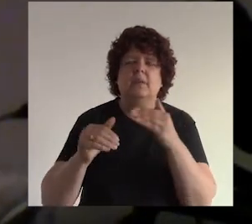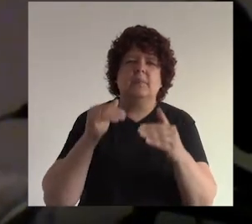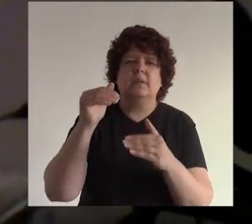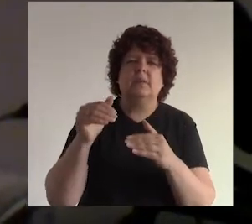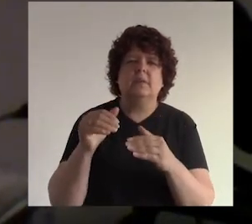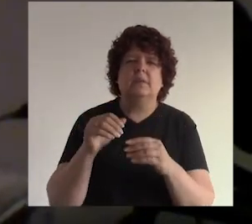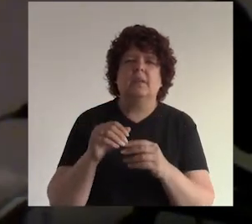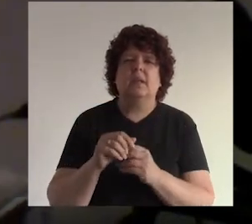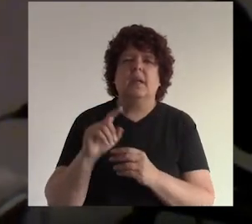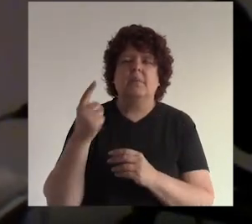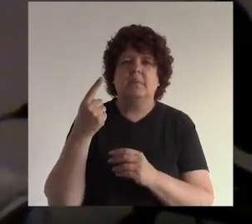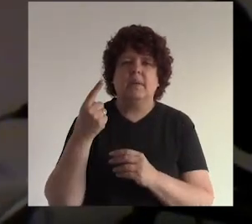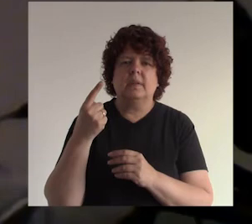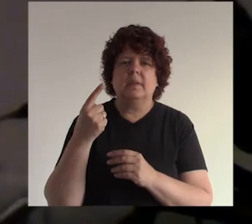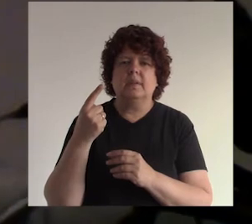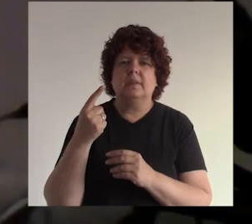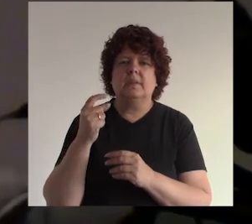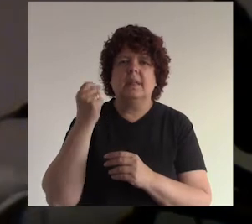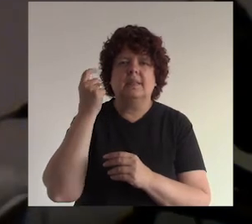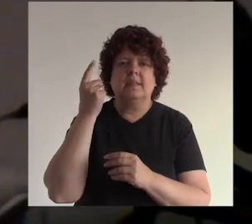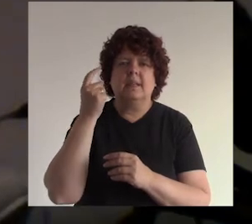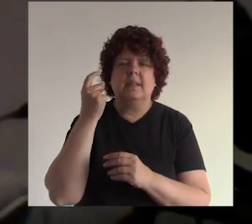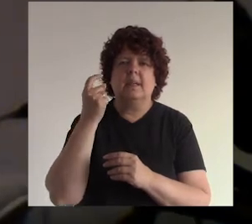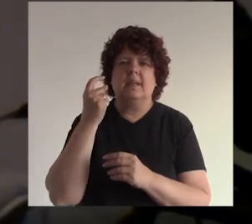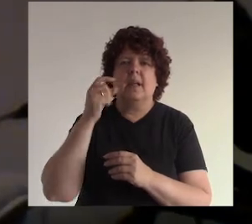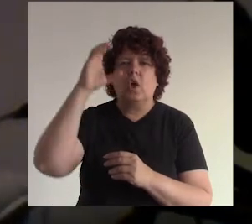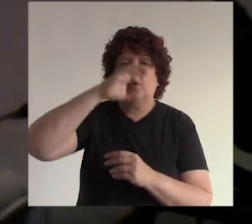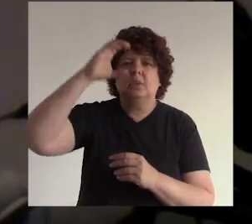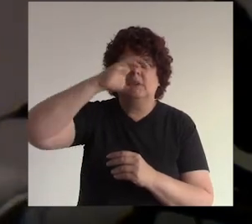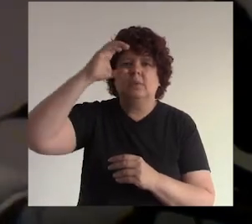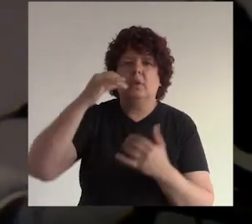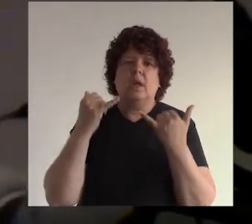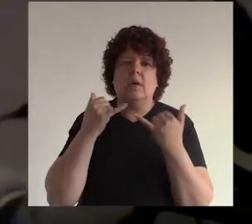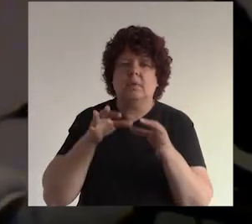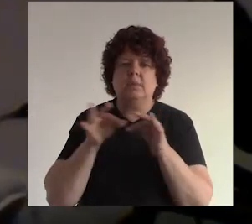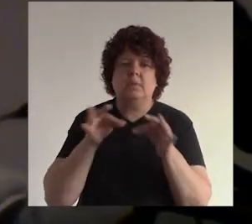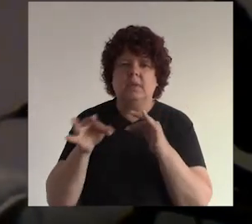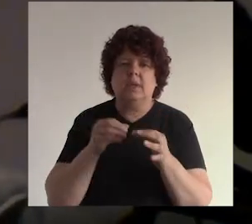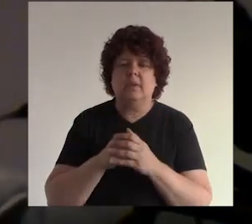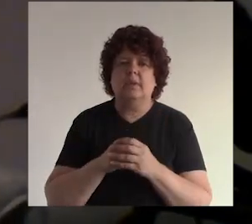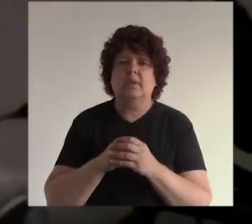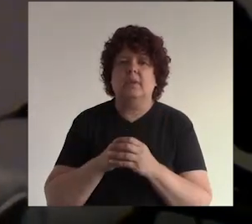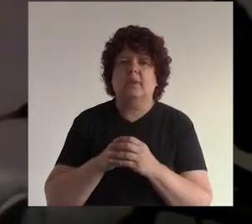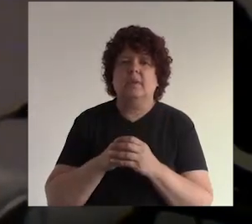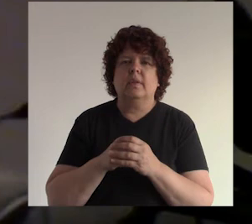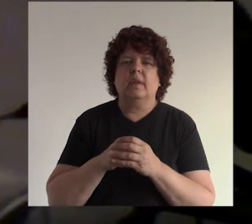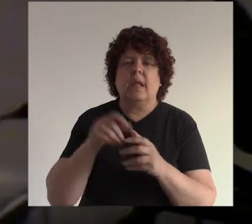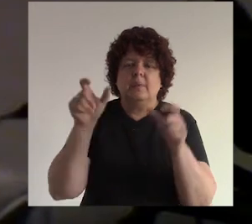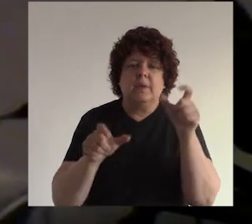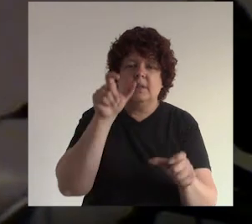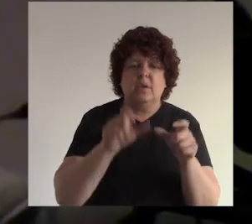pasos en la red social primero el primero es entender este concepto que hemos hablado hoy día ¿sí? el concepto de